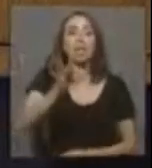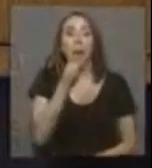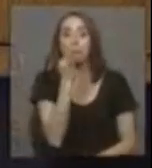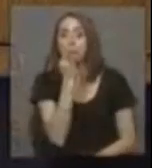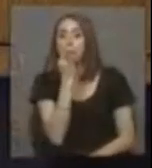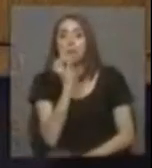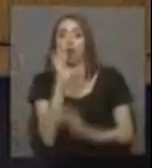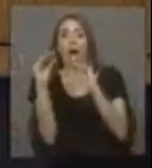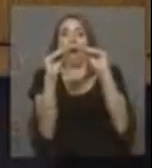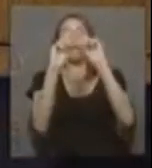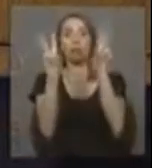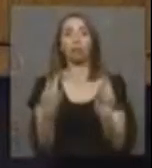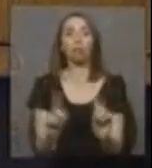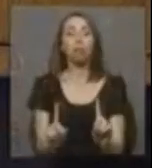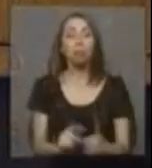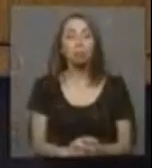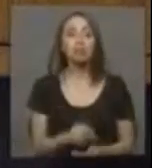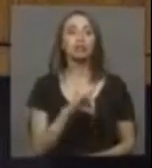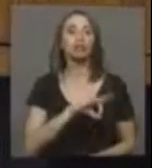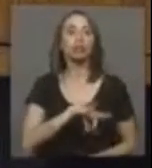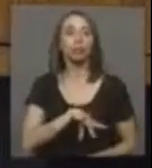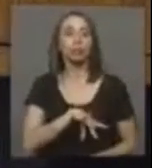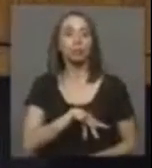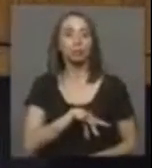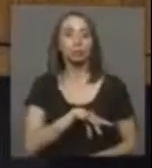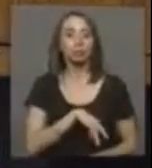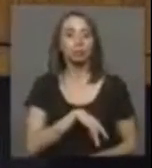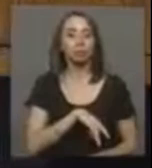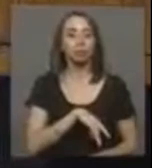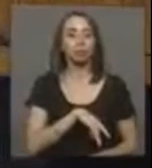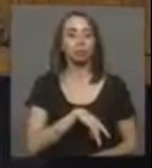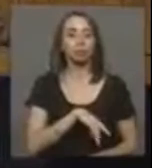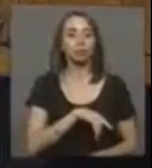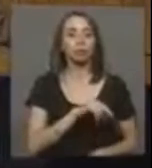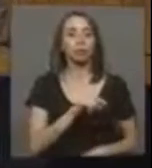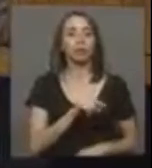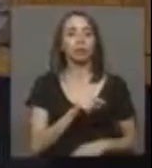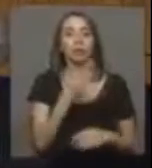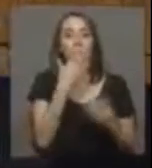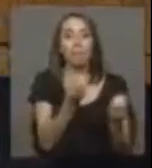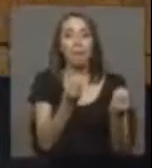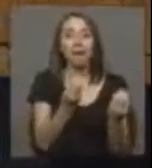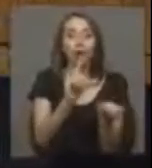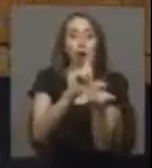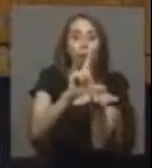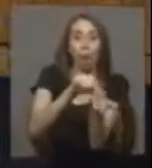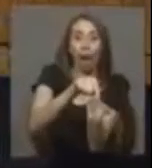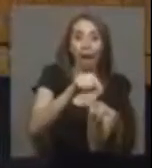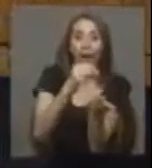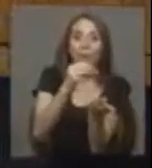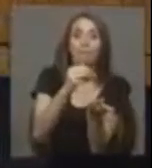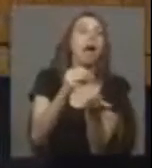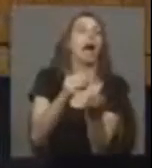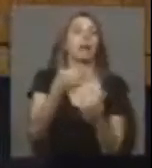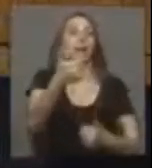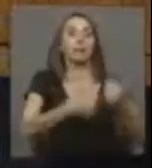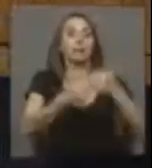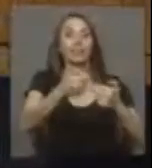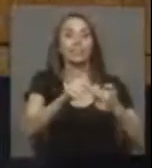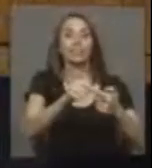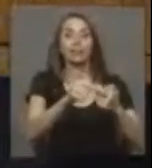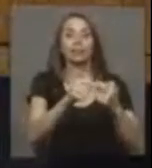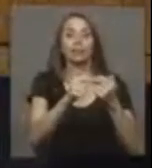No queremos tocar el tema. Chile deja uno de los mejores ambientes para producir al libre